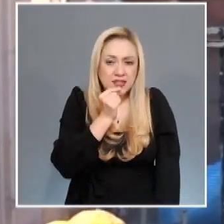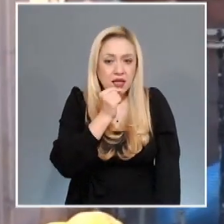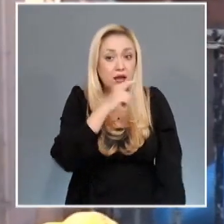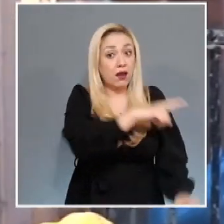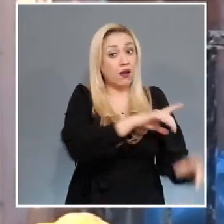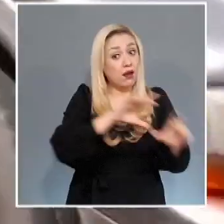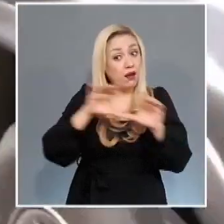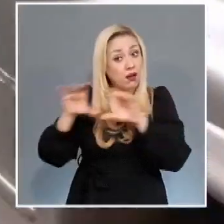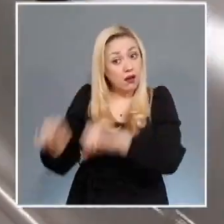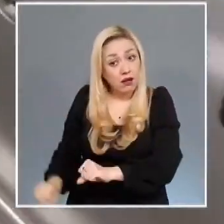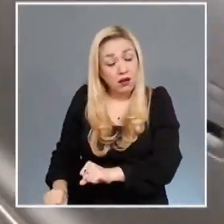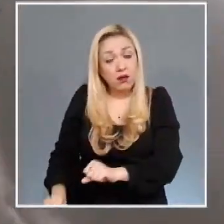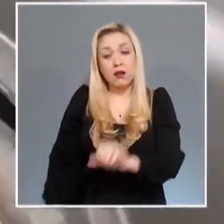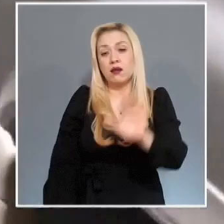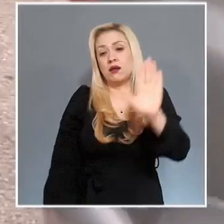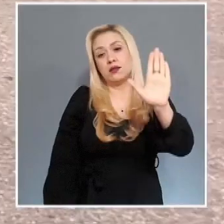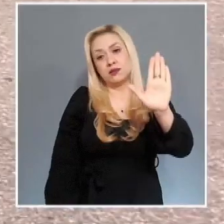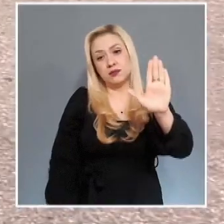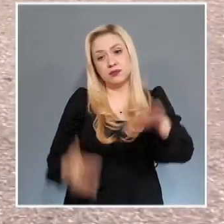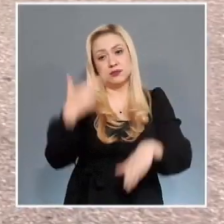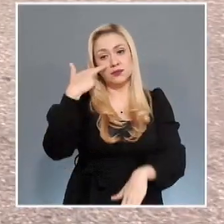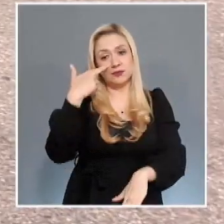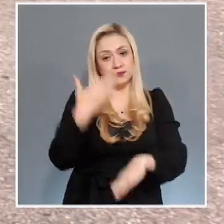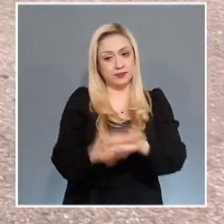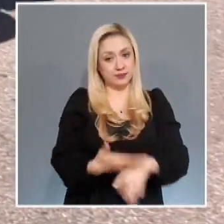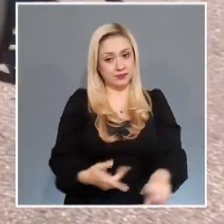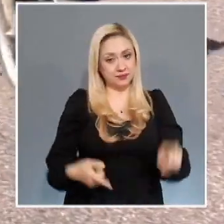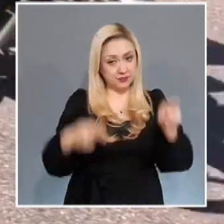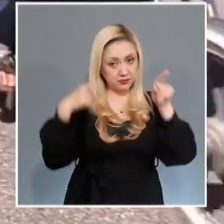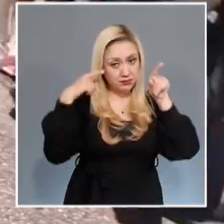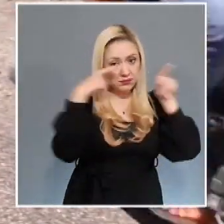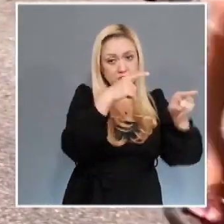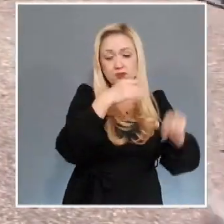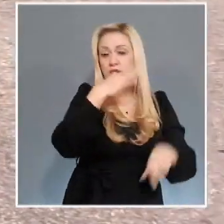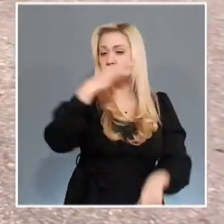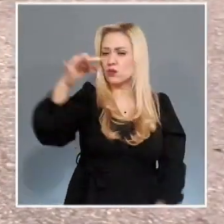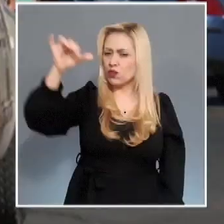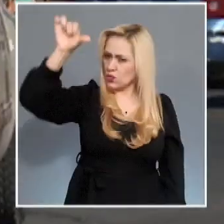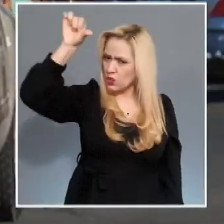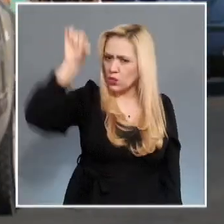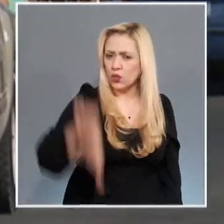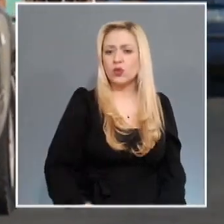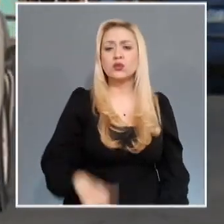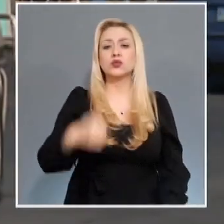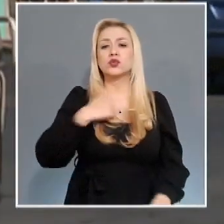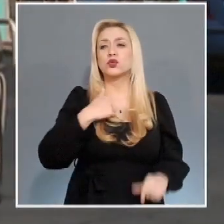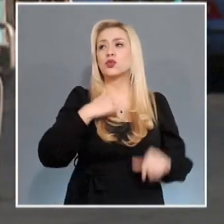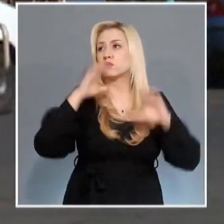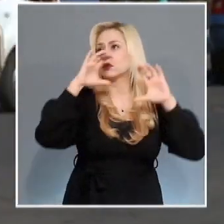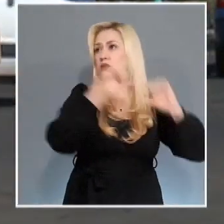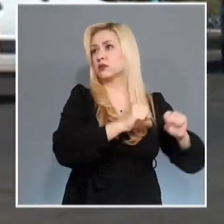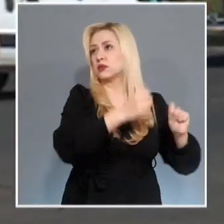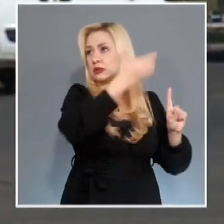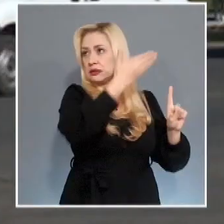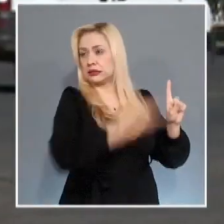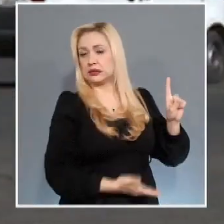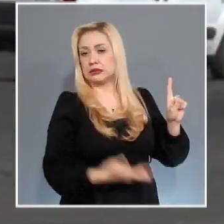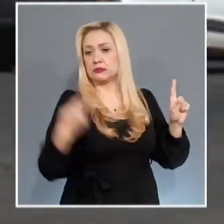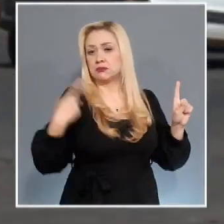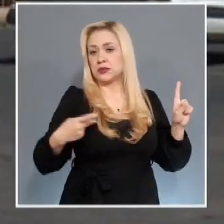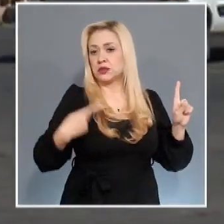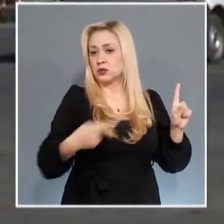más estricta responsabilidad, deberán dar aviso inmediatamente de la detención a la autoridad policial